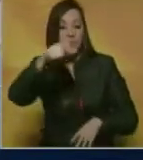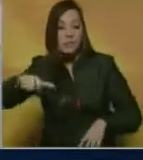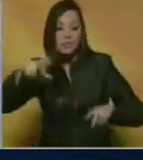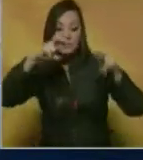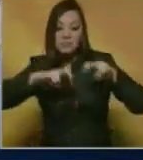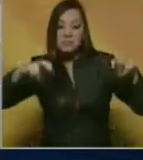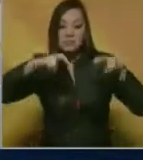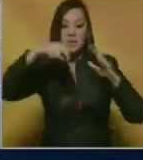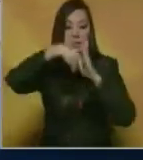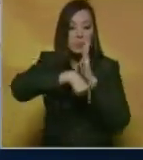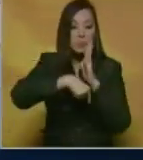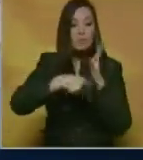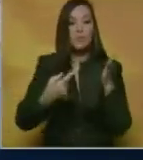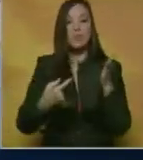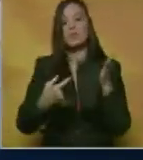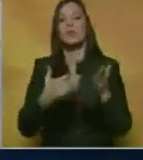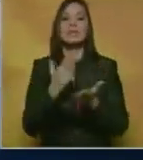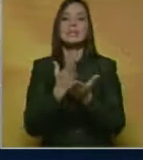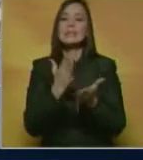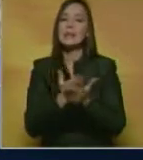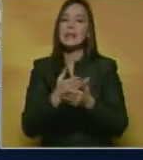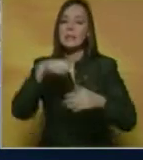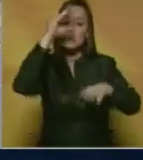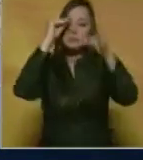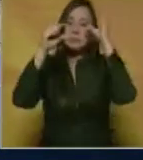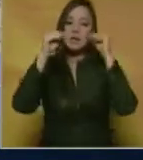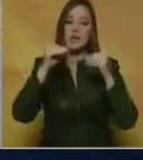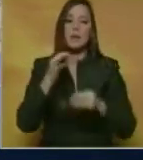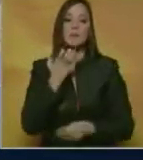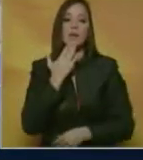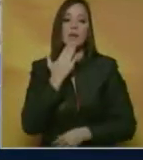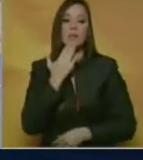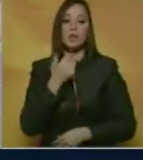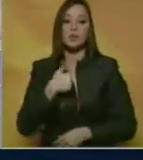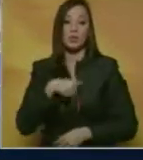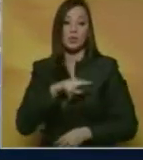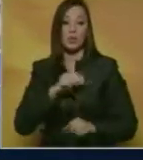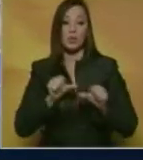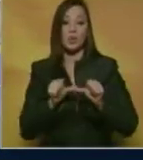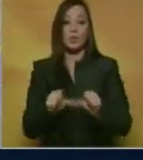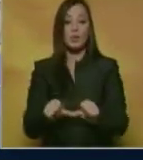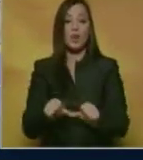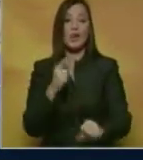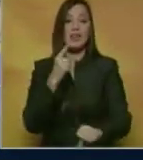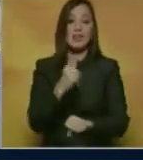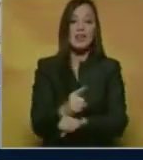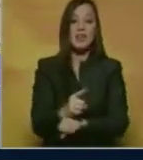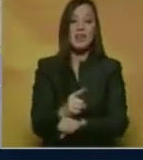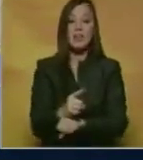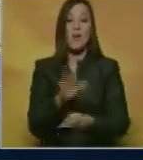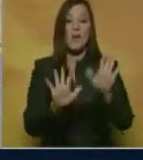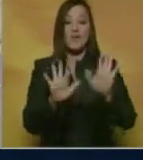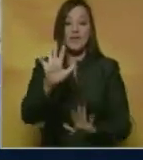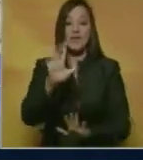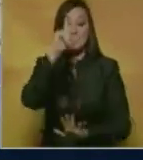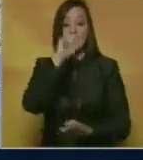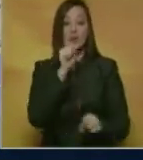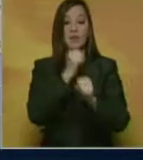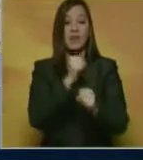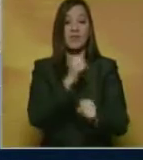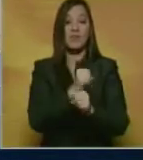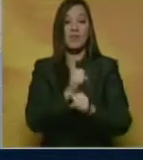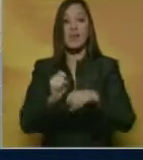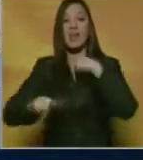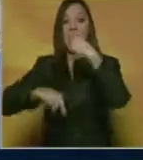continua, es una especialización. Para nosotros llegar a ser titular tenemos que pasar 15 años, tenemos que ser doctores. ¿Y quiénes son los beneficiados de nuestra